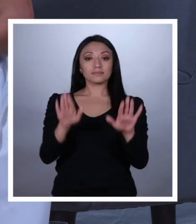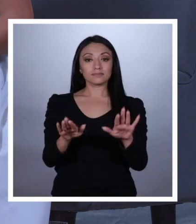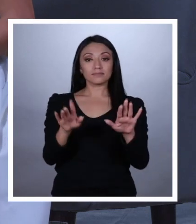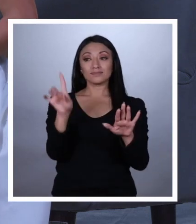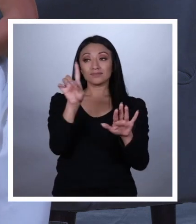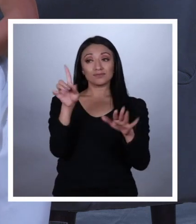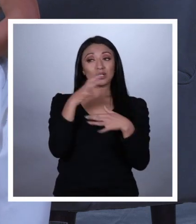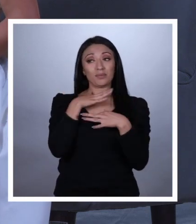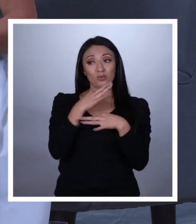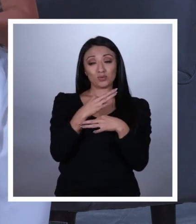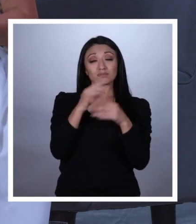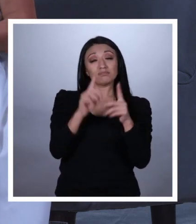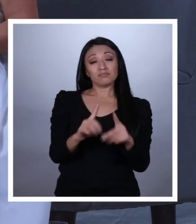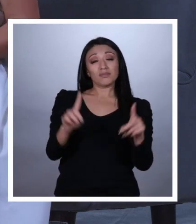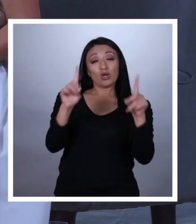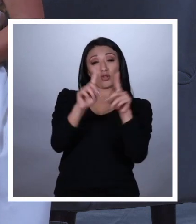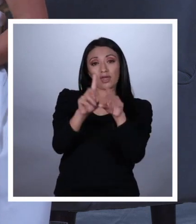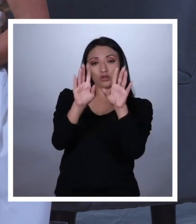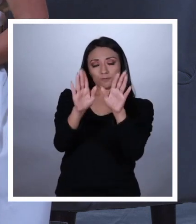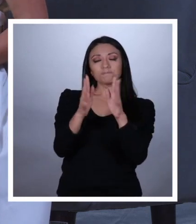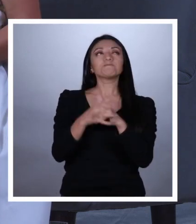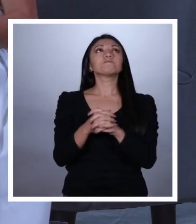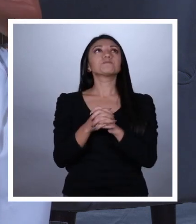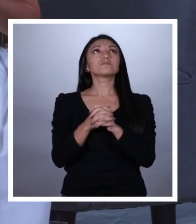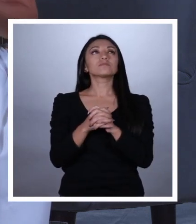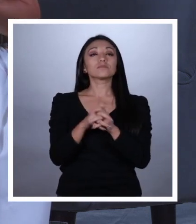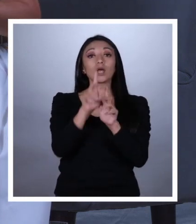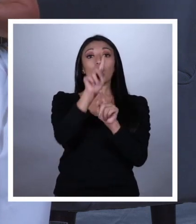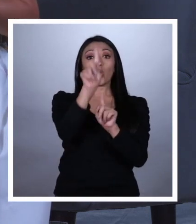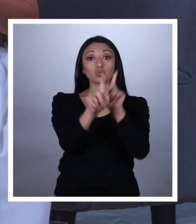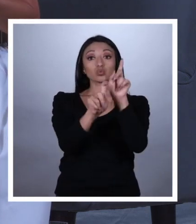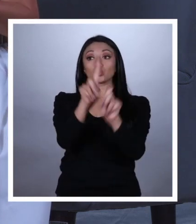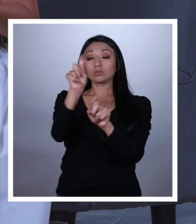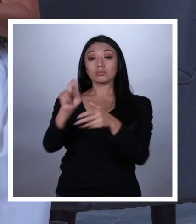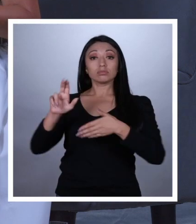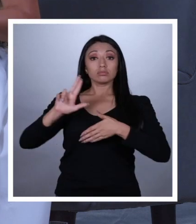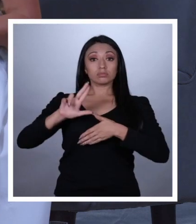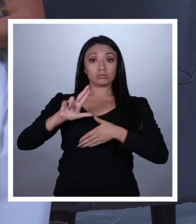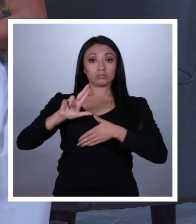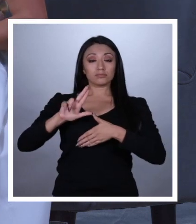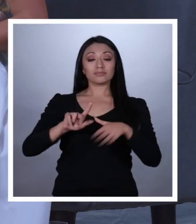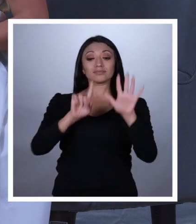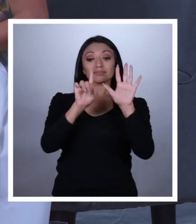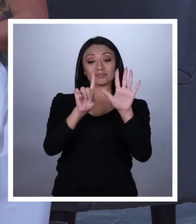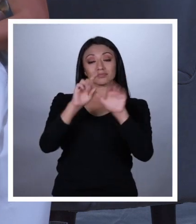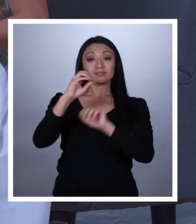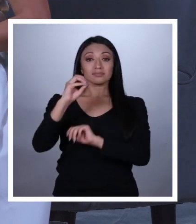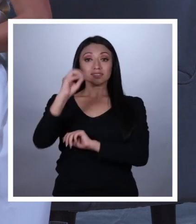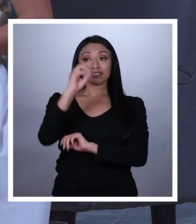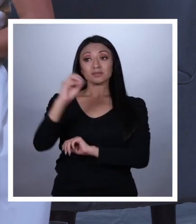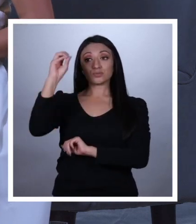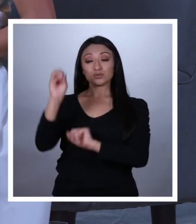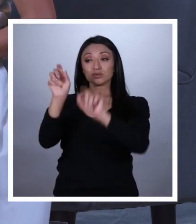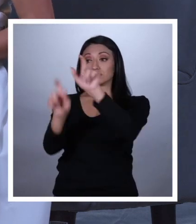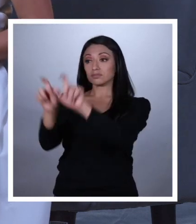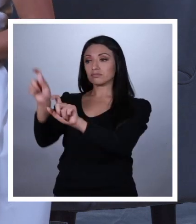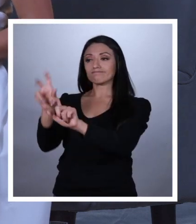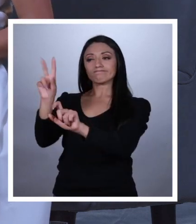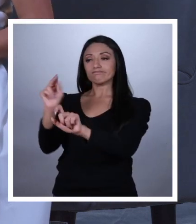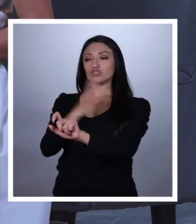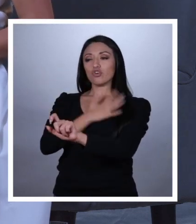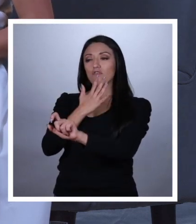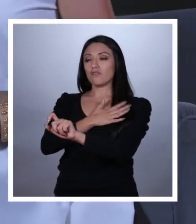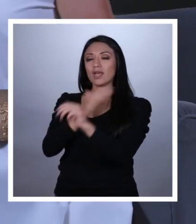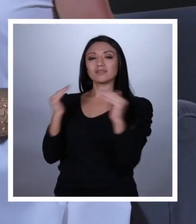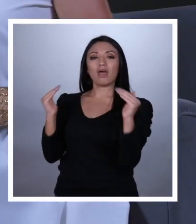Este no me gusta, pero no lo hace menos, ¿verdad? Según encuestas en Latinoamérica, el 60% de las personas no